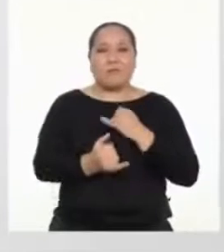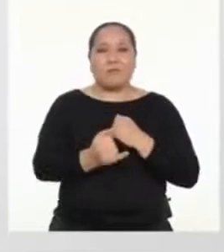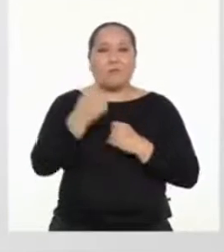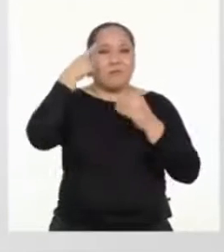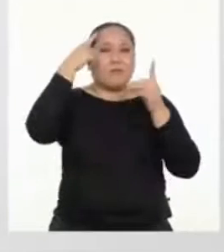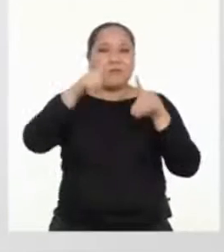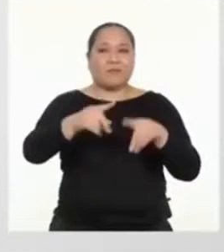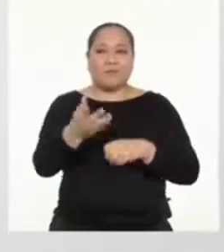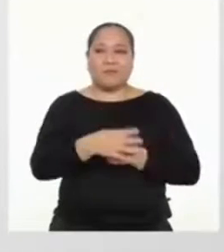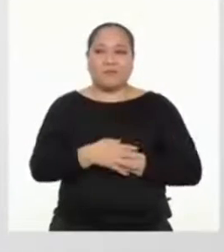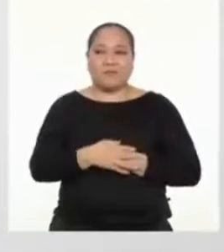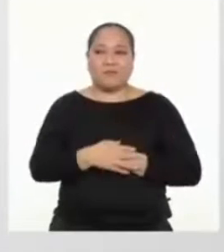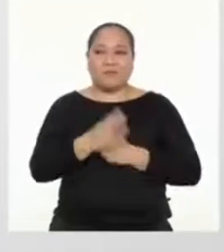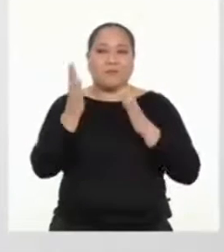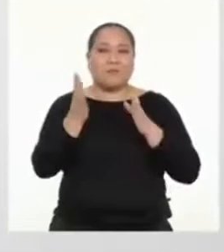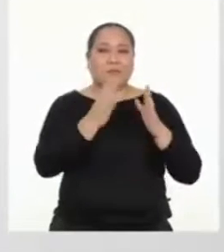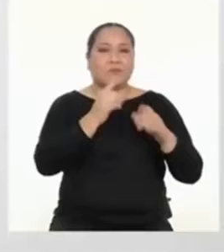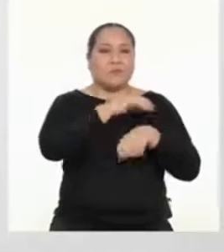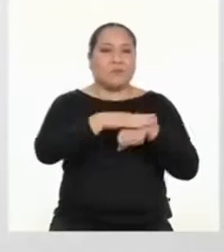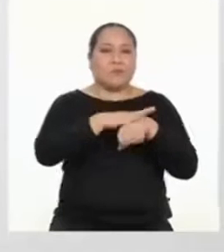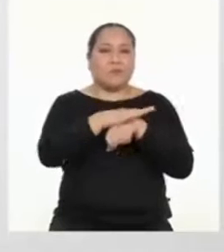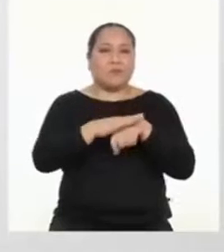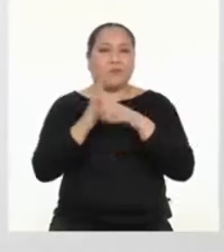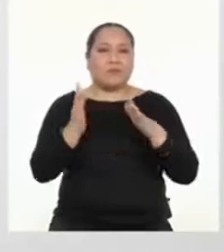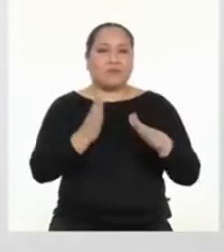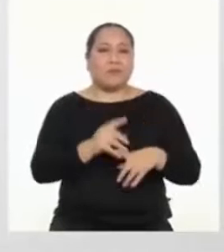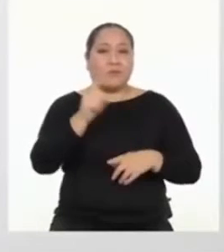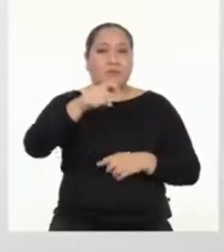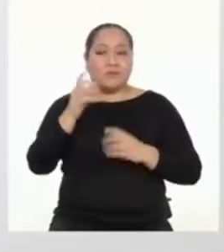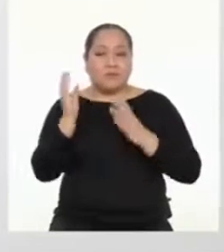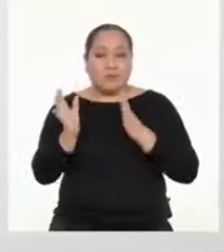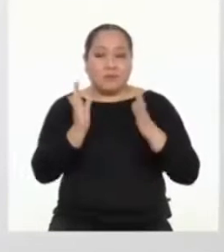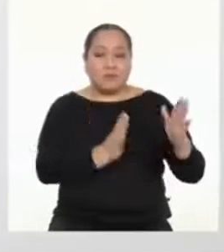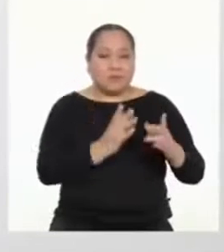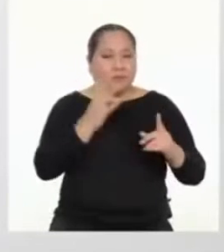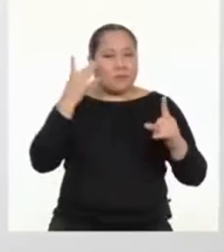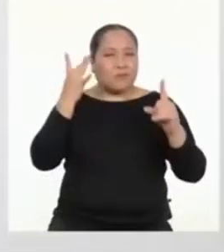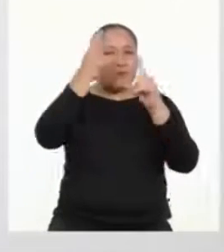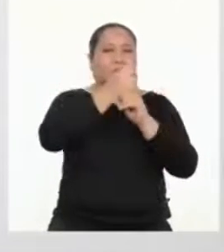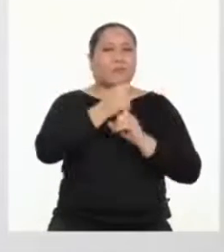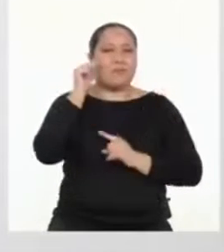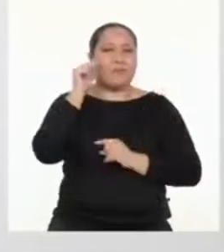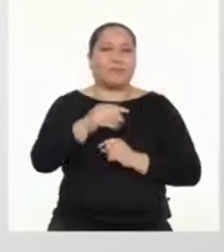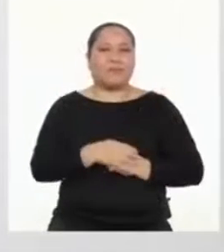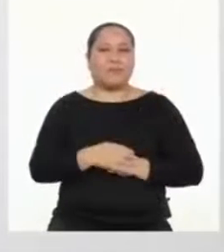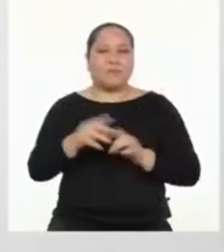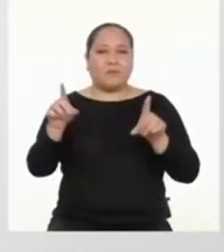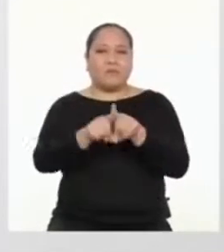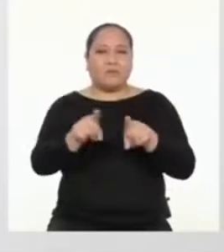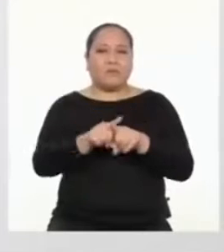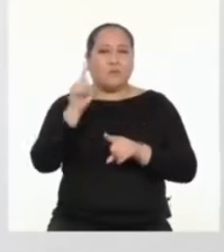toma tu decisión. Elabora un plan. Debes prepararte para lograr tu propósito y también